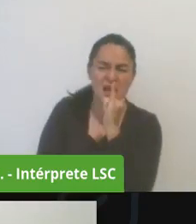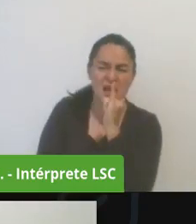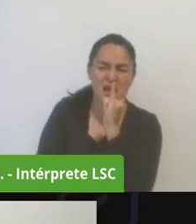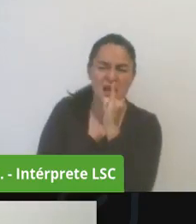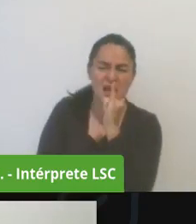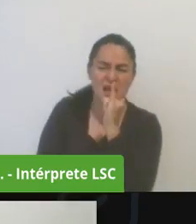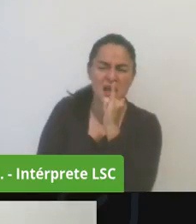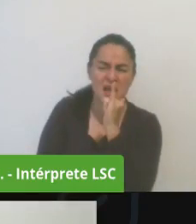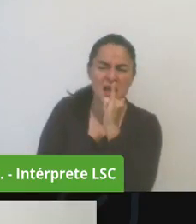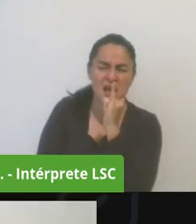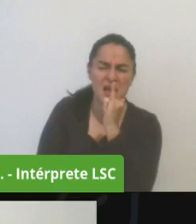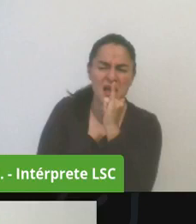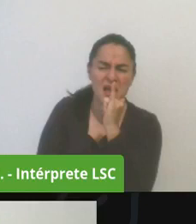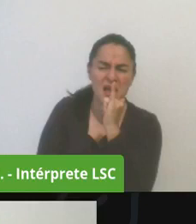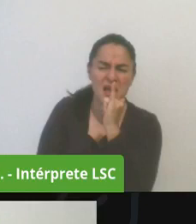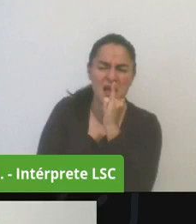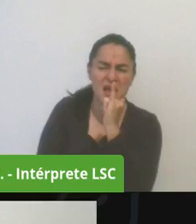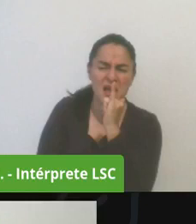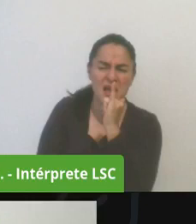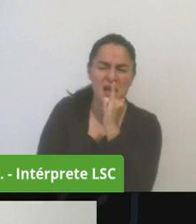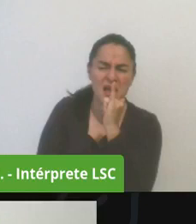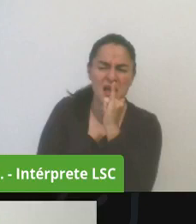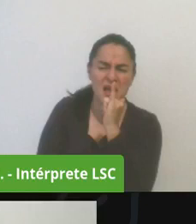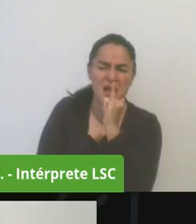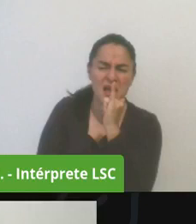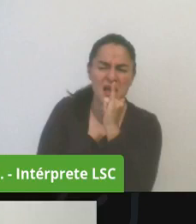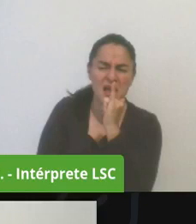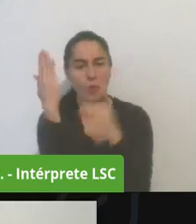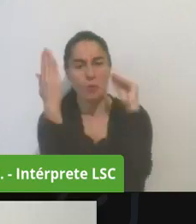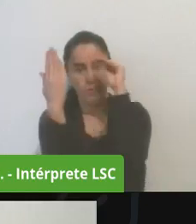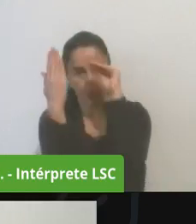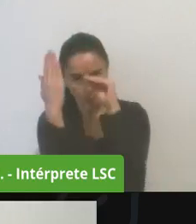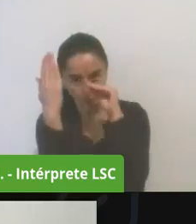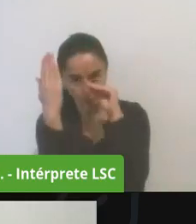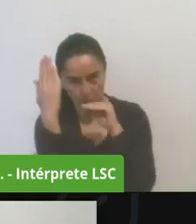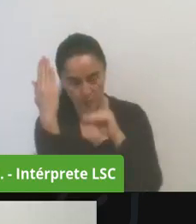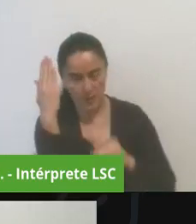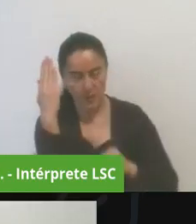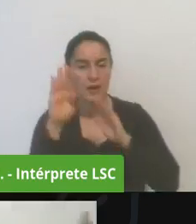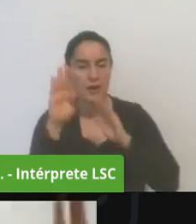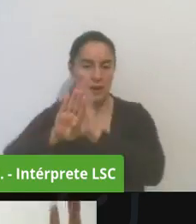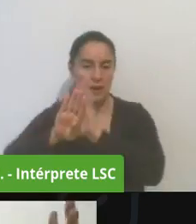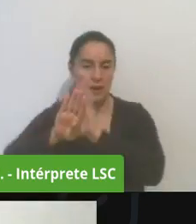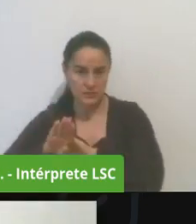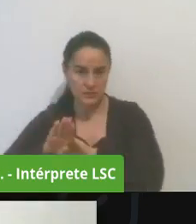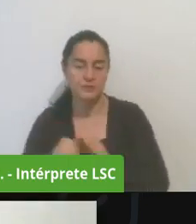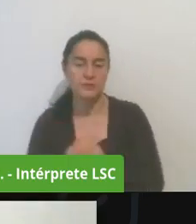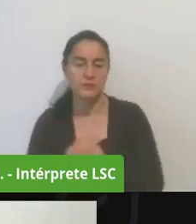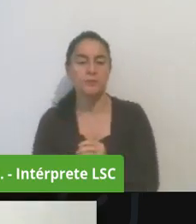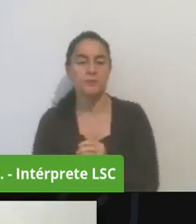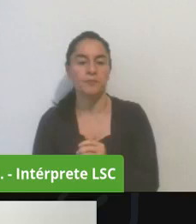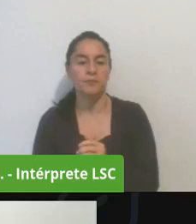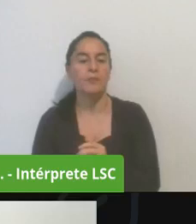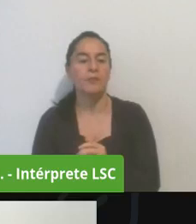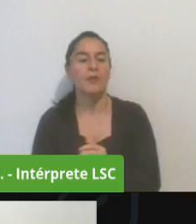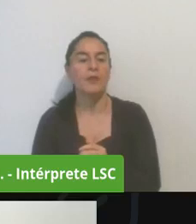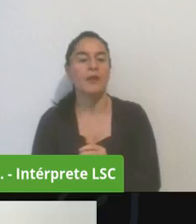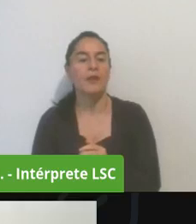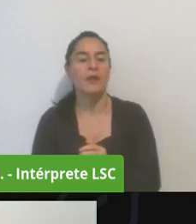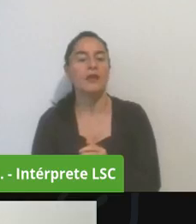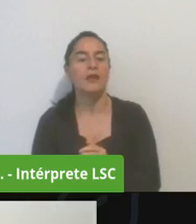gracias camilo muchísimas gracias por esa explicación corta sustanciosa súper